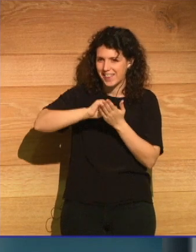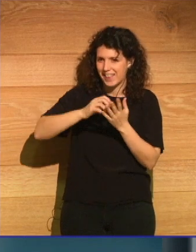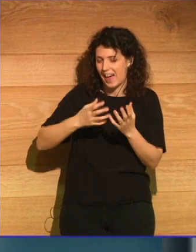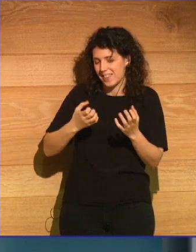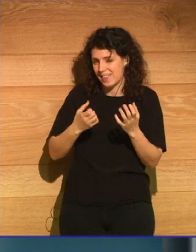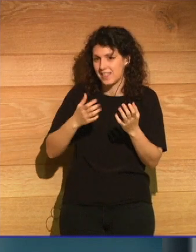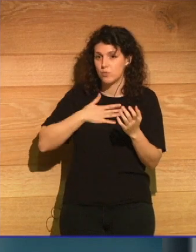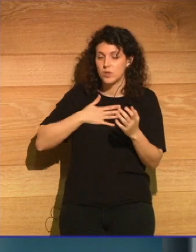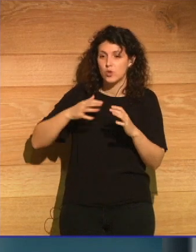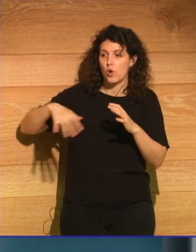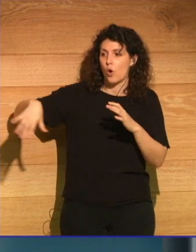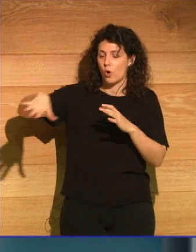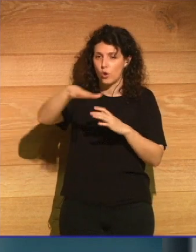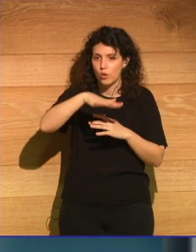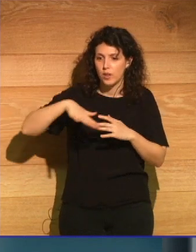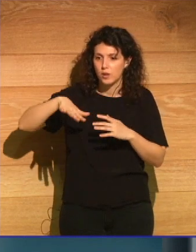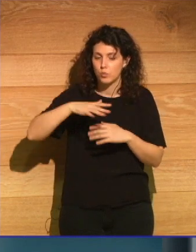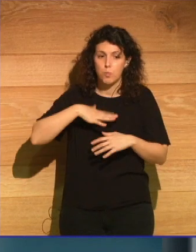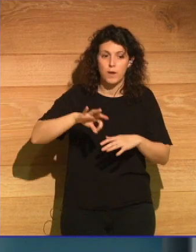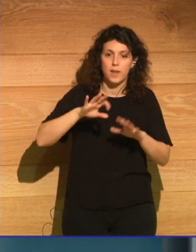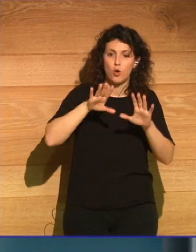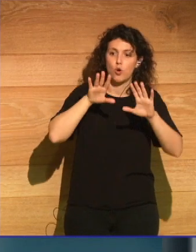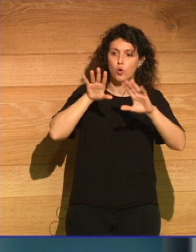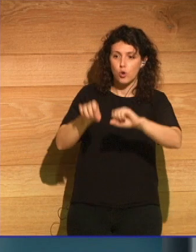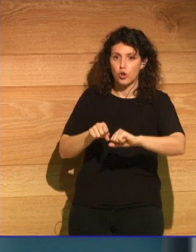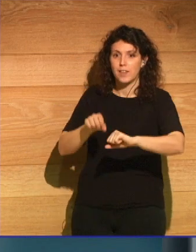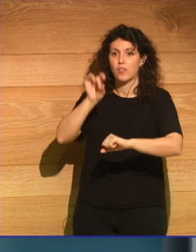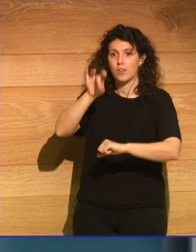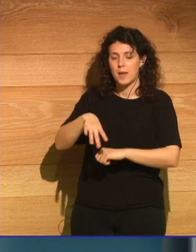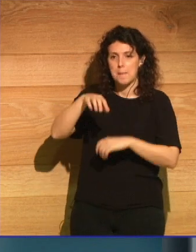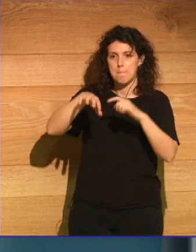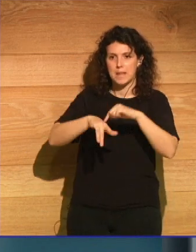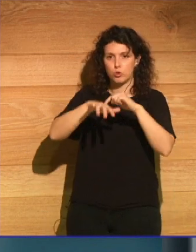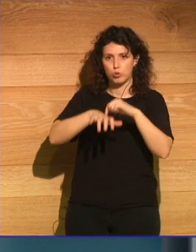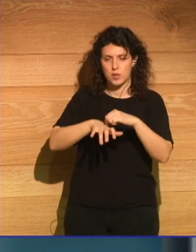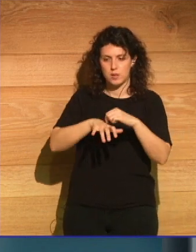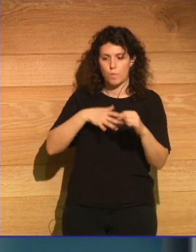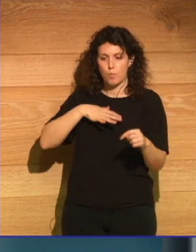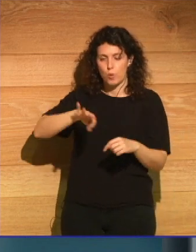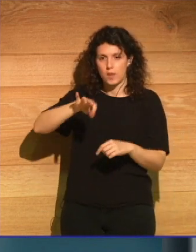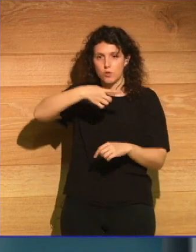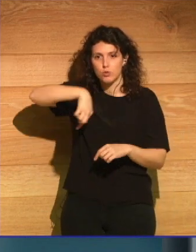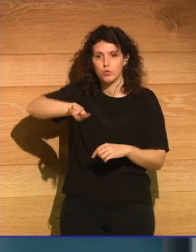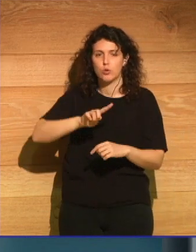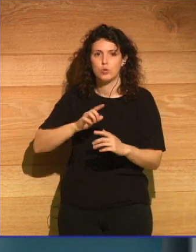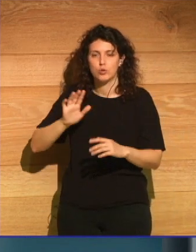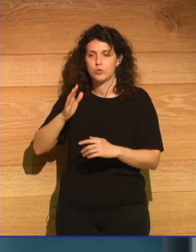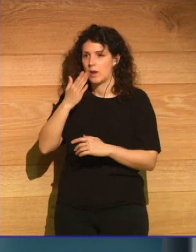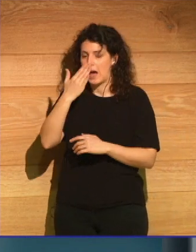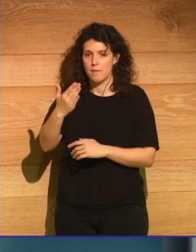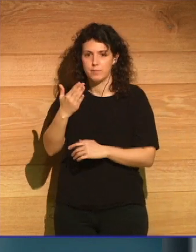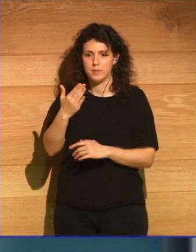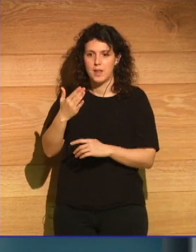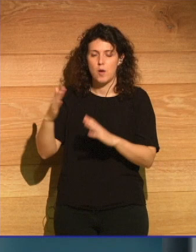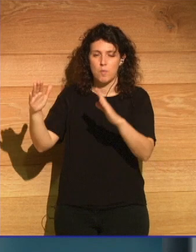que esos océanos estén colonizados por medusas. Puede que nos enfrentemos a una era en la que